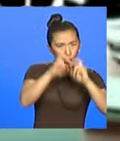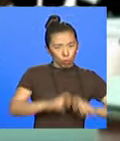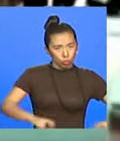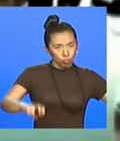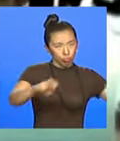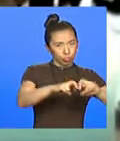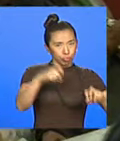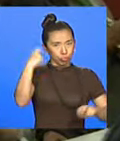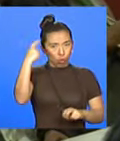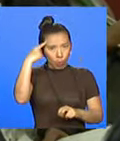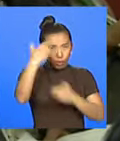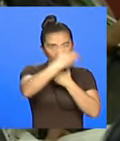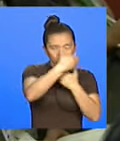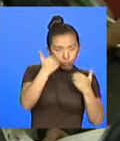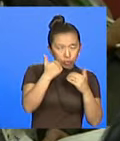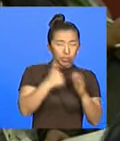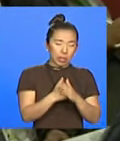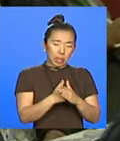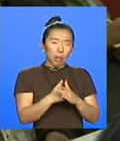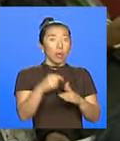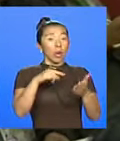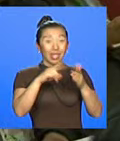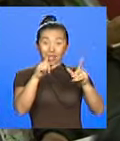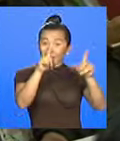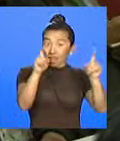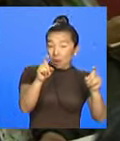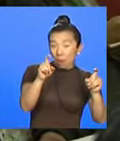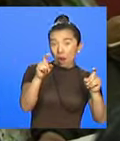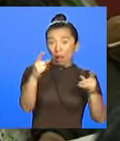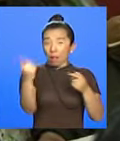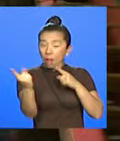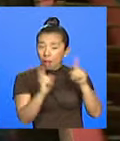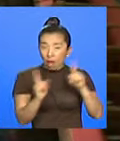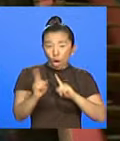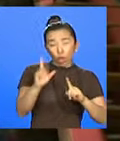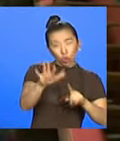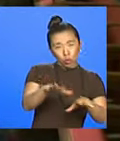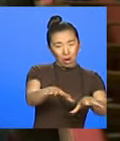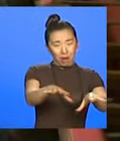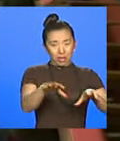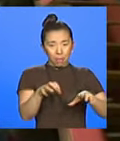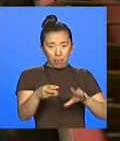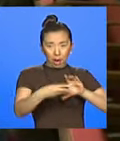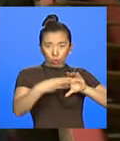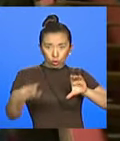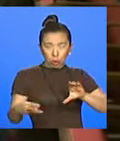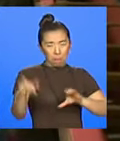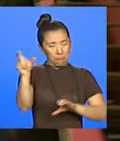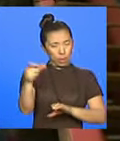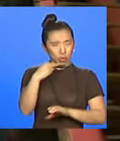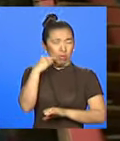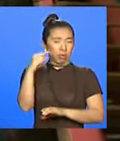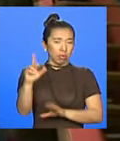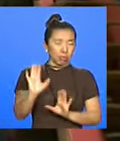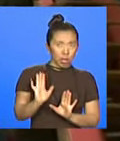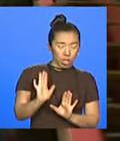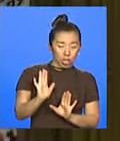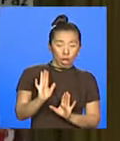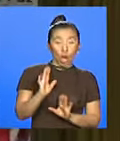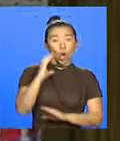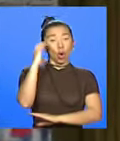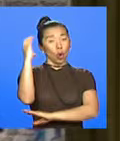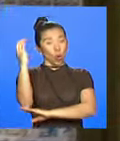Negociación de La Habana. En el evento Dialoguemos sobre la Asamblea Nacional Constituyente, el representante aseguró que el país debe